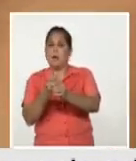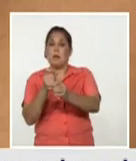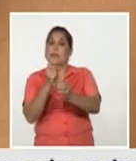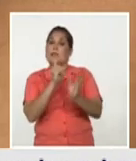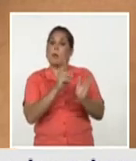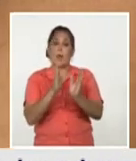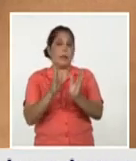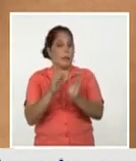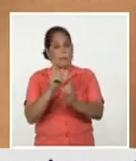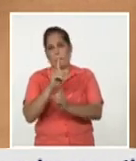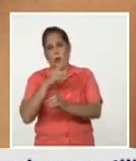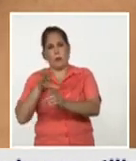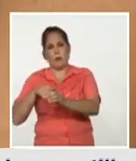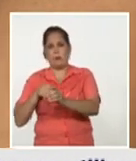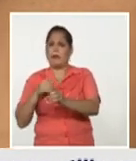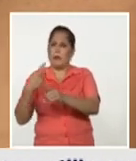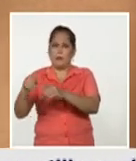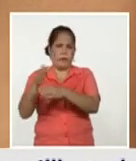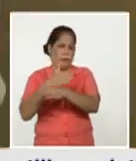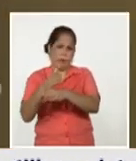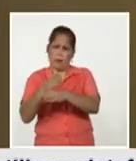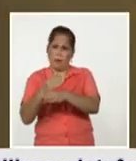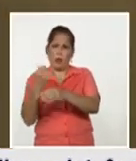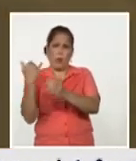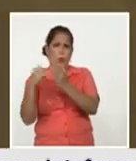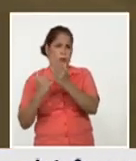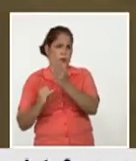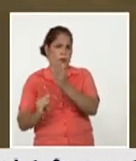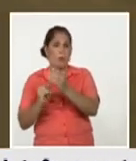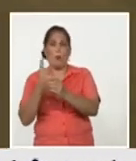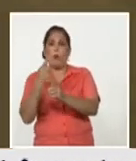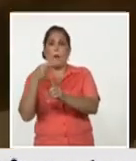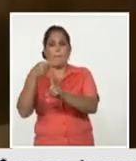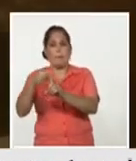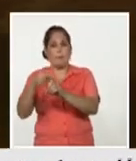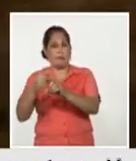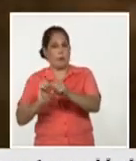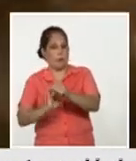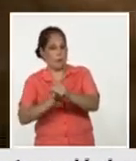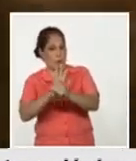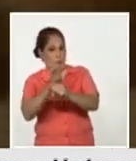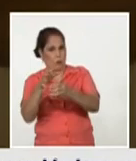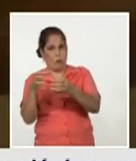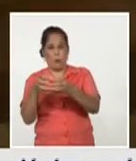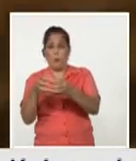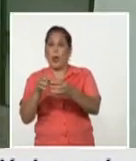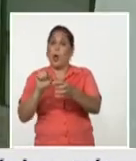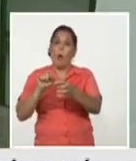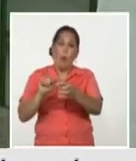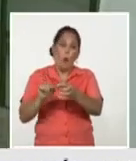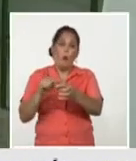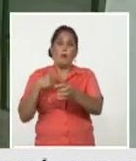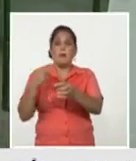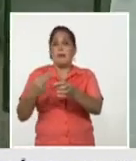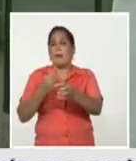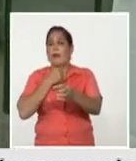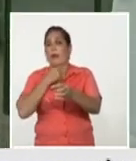dosis por múltiples razones uno porque resultaron positivos a COVID o porque desarrollaron algunos